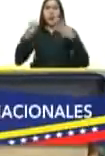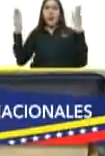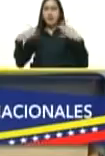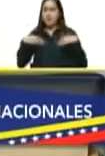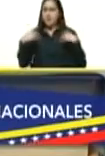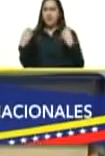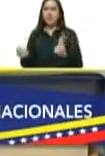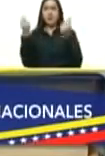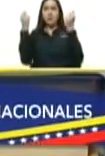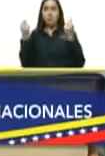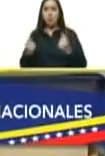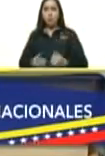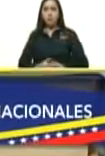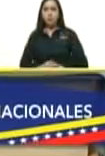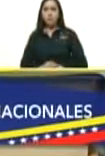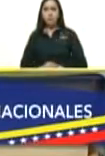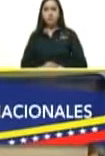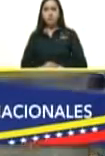miles